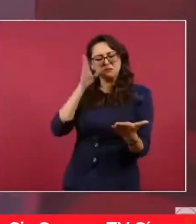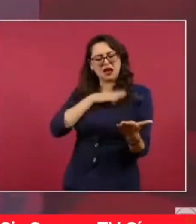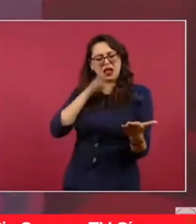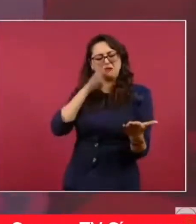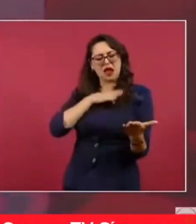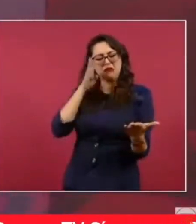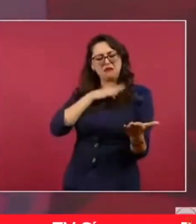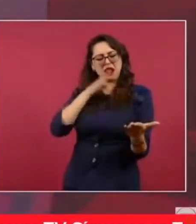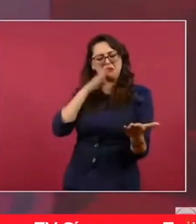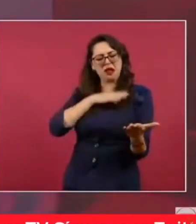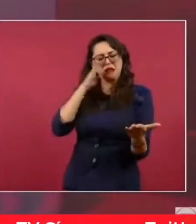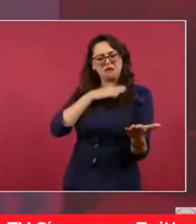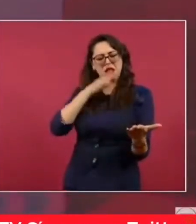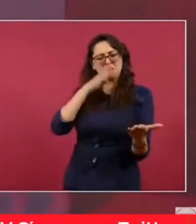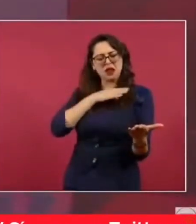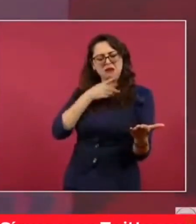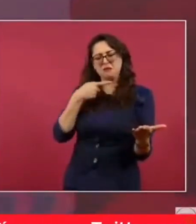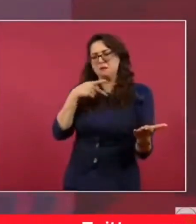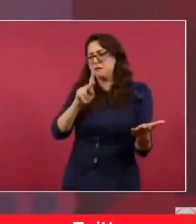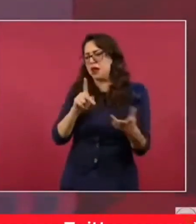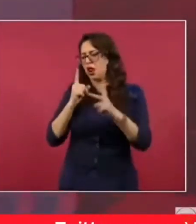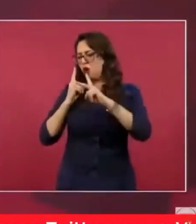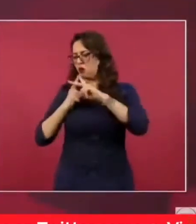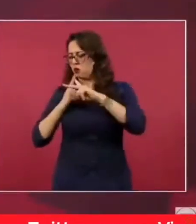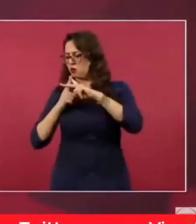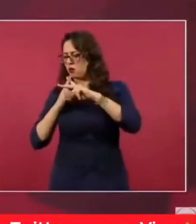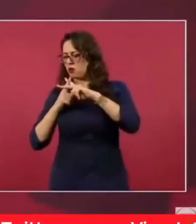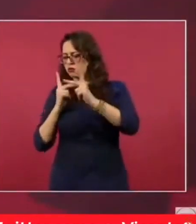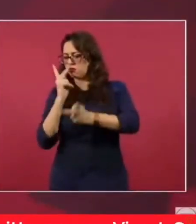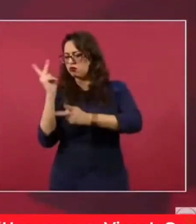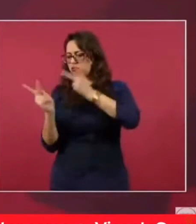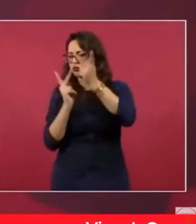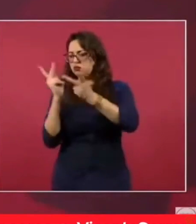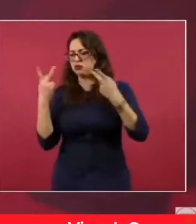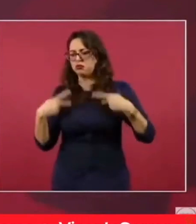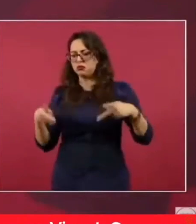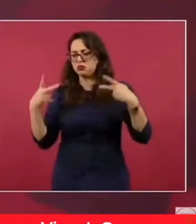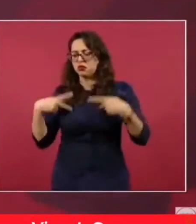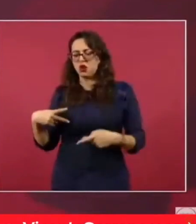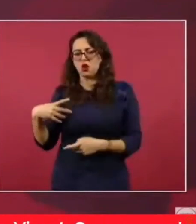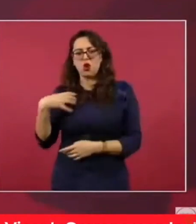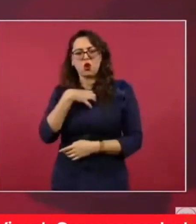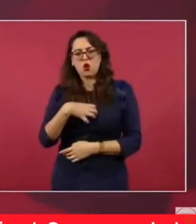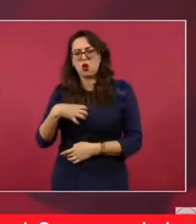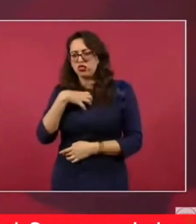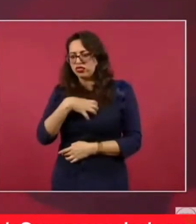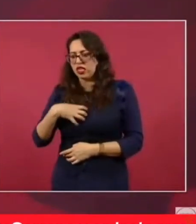o la gente, es muy probable que hasta en Los Ángeles